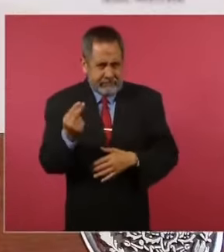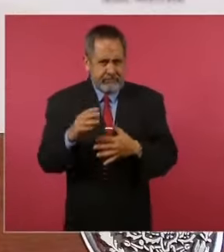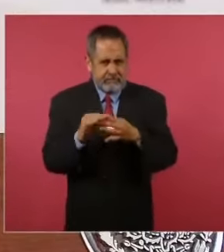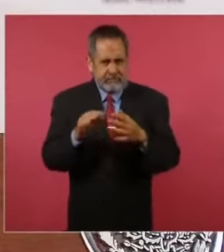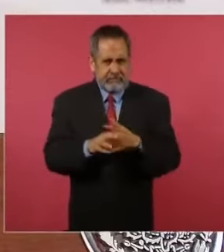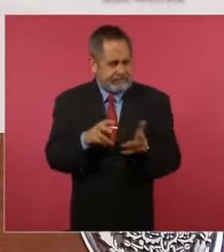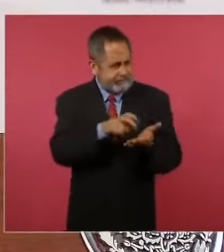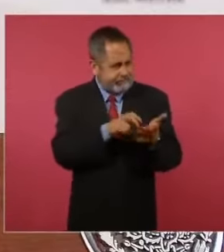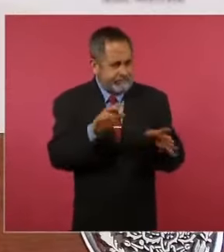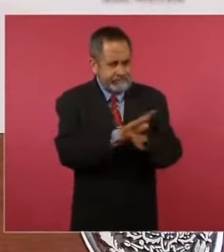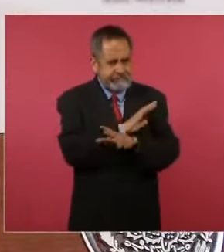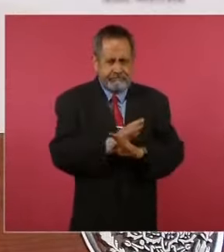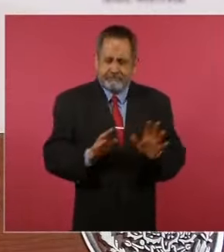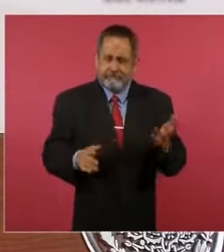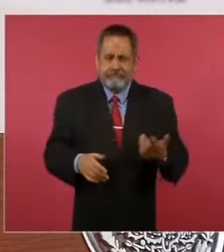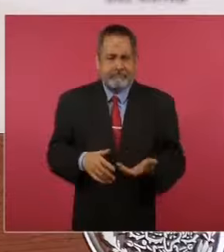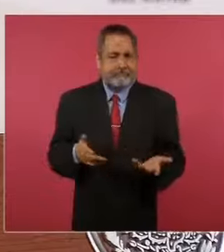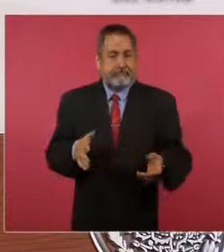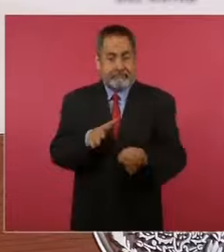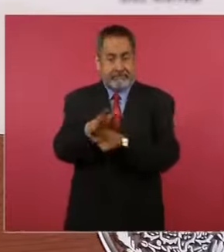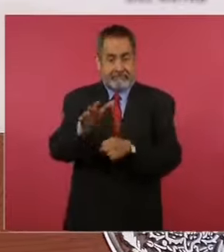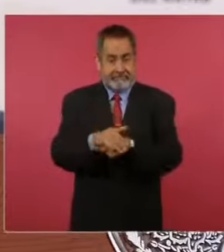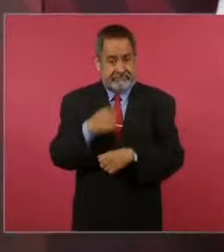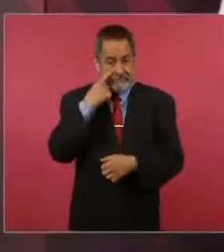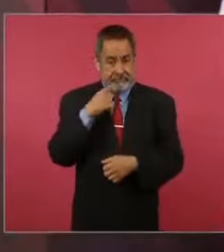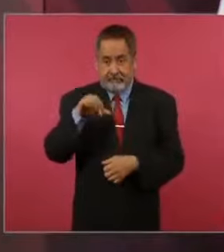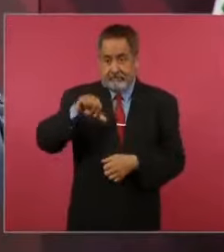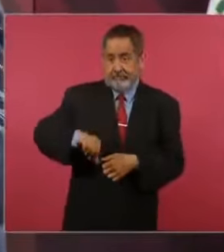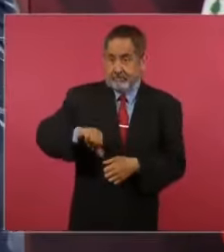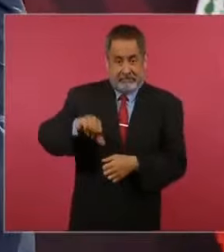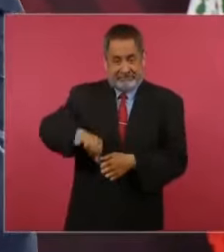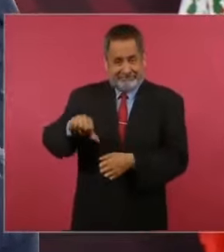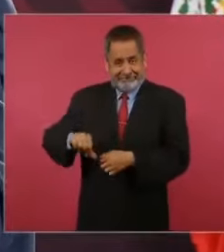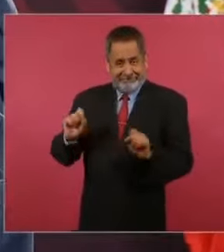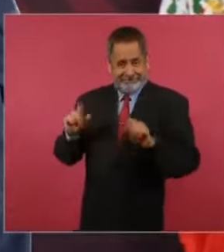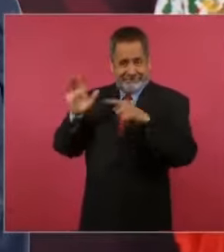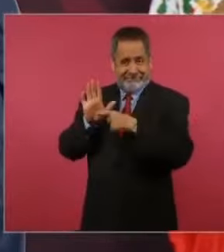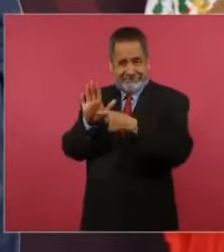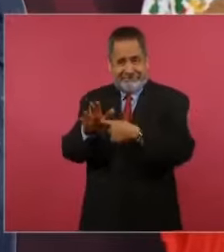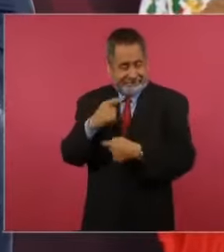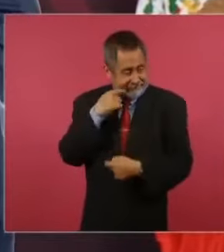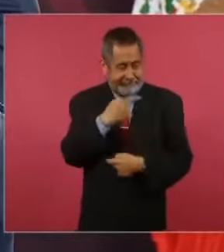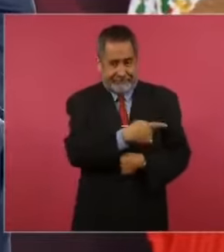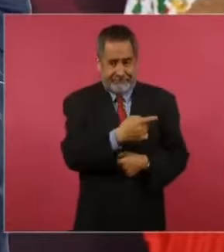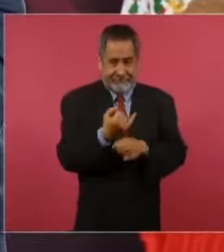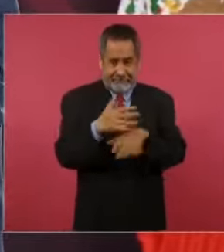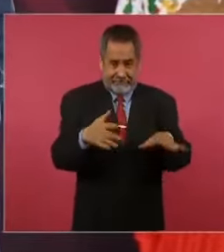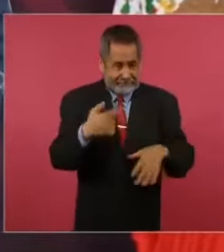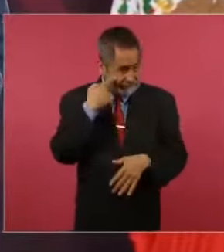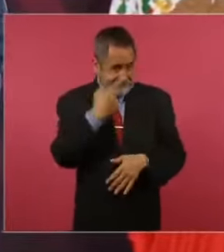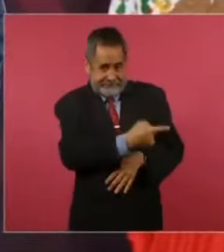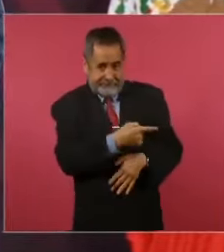nada más baste con ver hoy el informe.